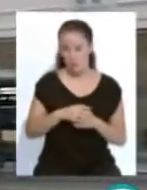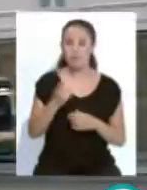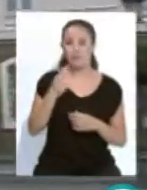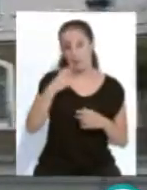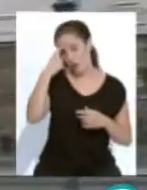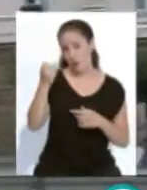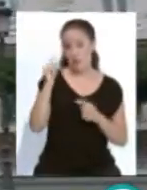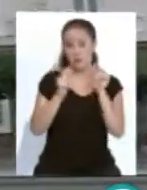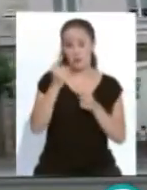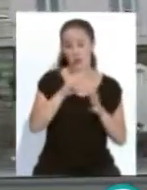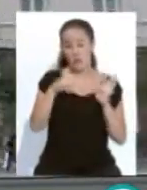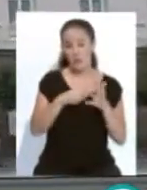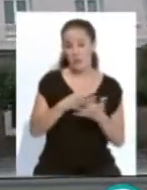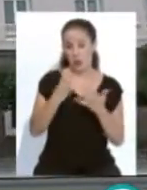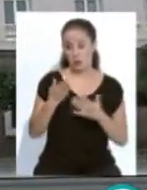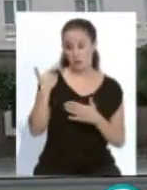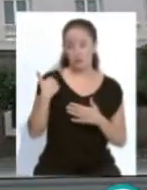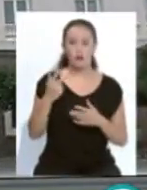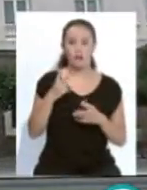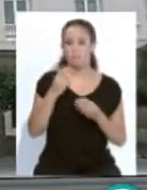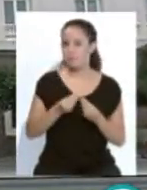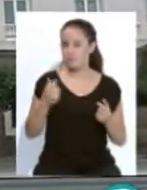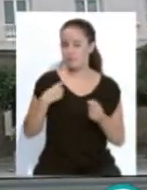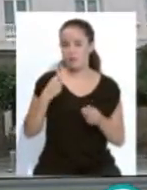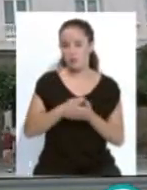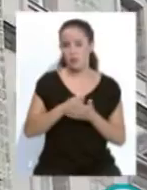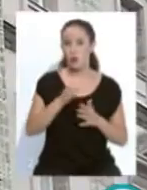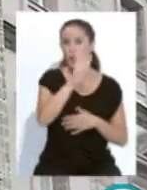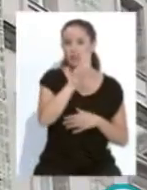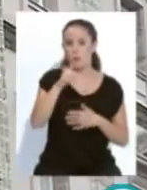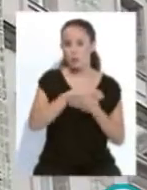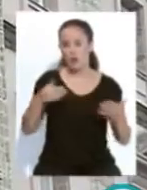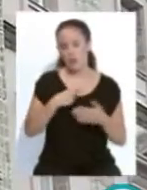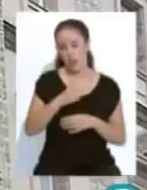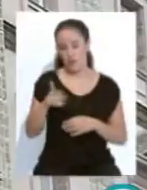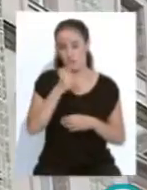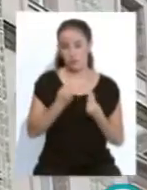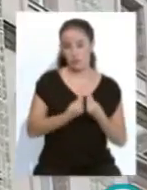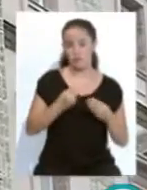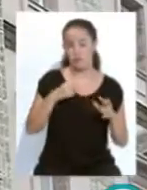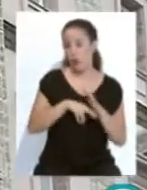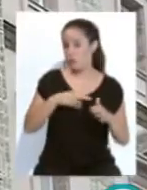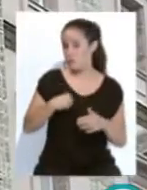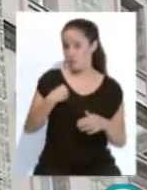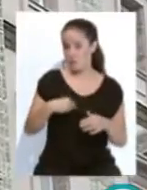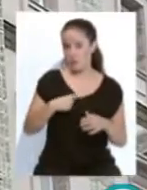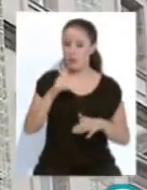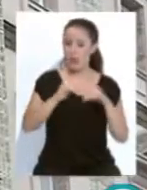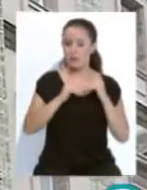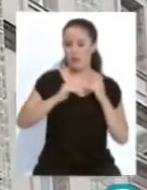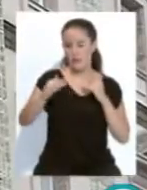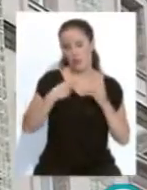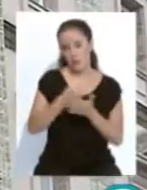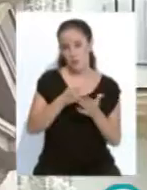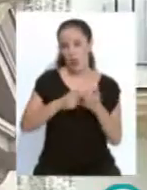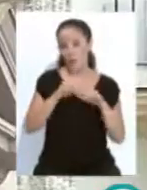presupuesto de 2018 se liquidó con un superávit de 41 millones de euros. Con estos recursos y con la confirmación de una estabilidad en el pago